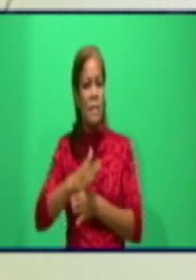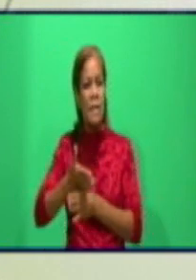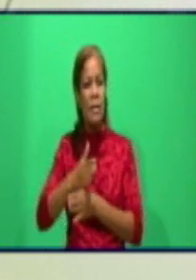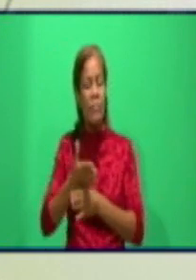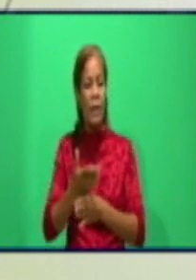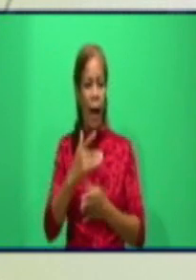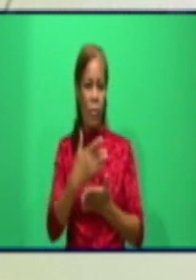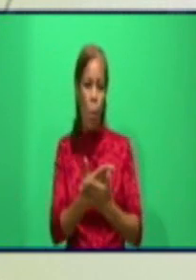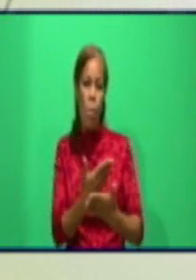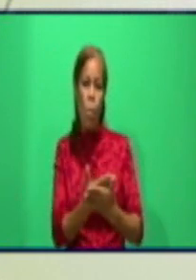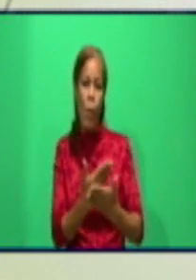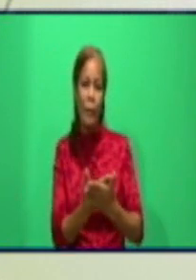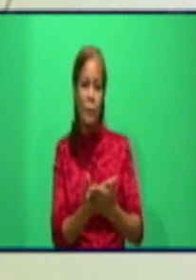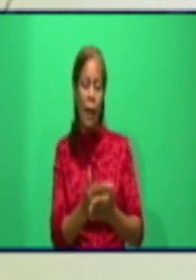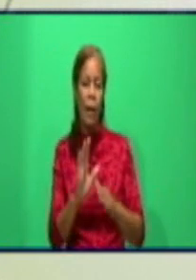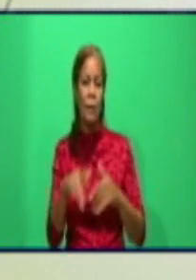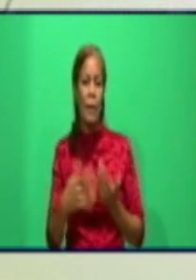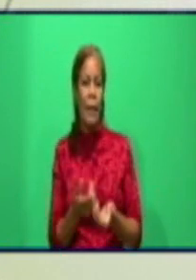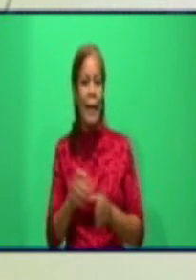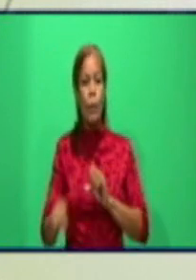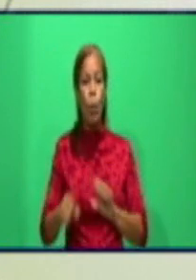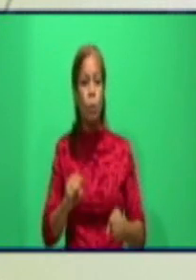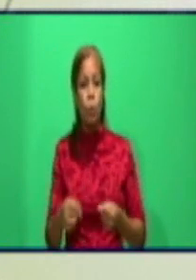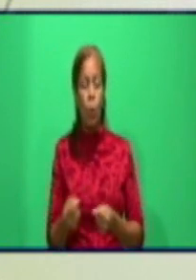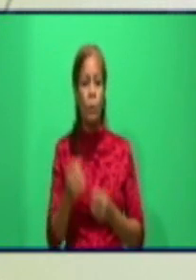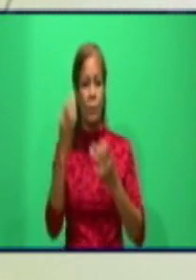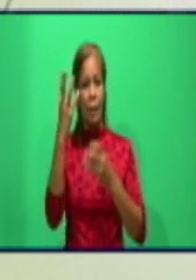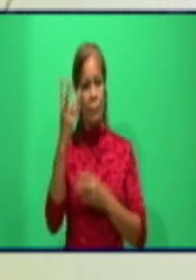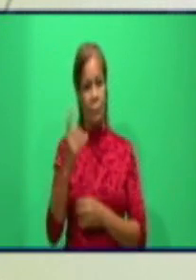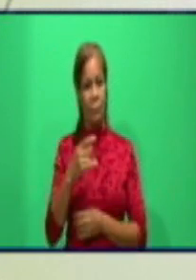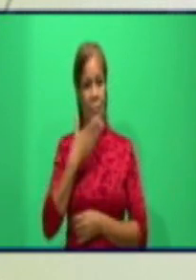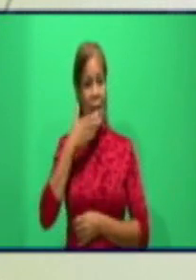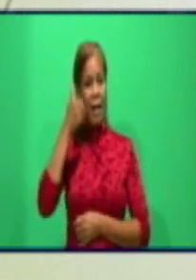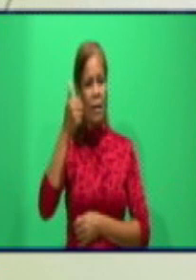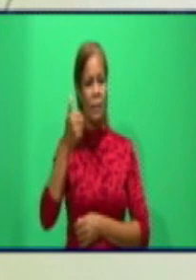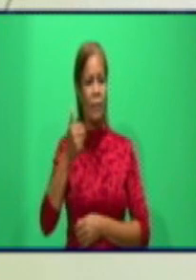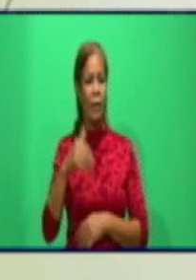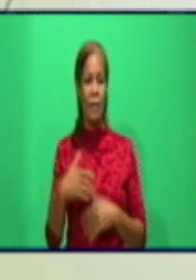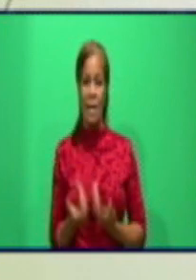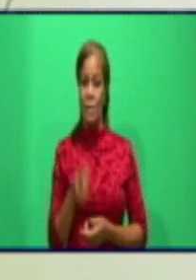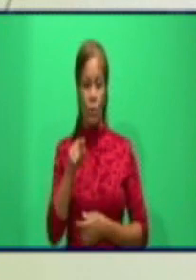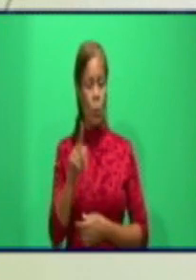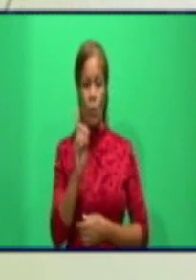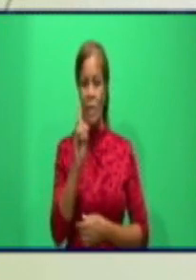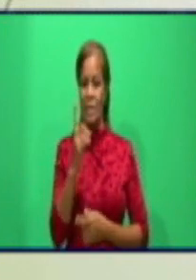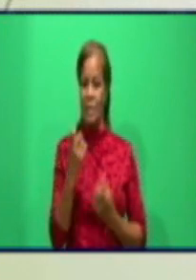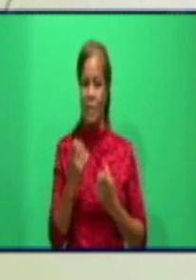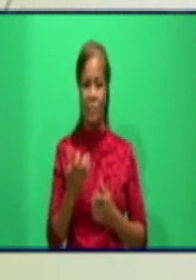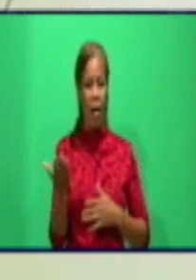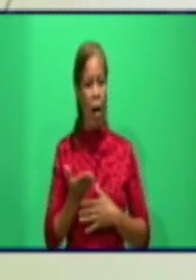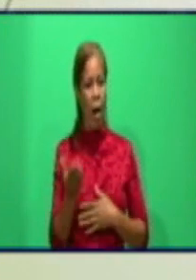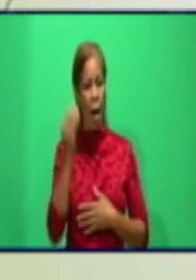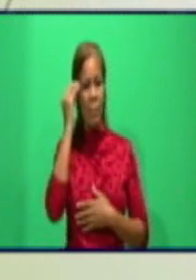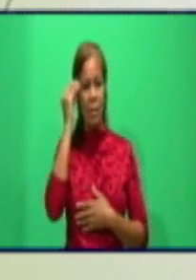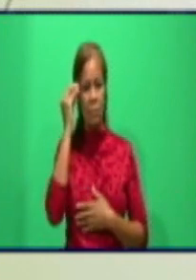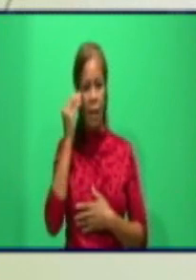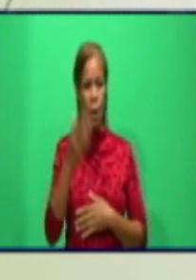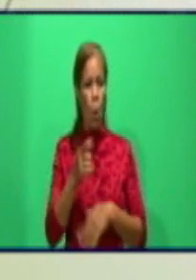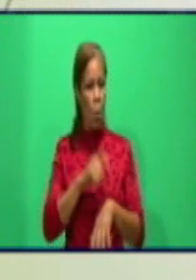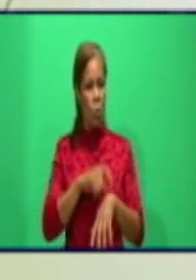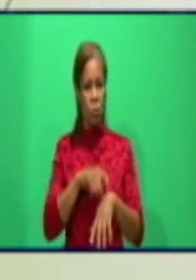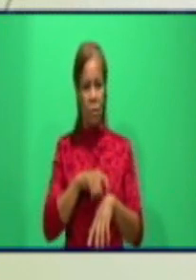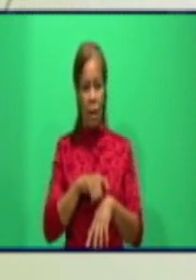el tiempo, la tendencia, el control de la calidad? Y eso necesita no aprenderlo en la marcha. Eso hay que estudiarlo con